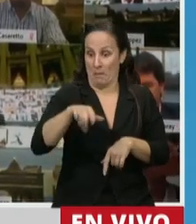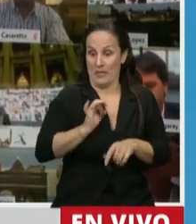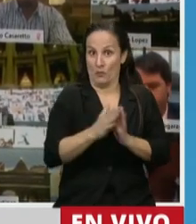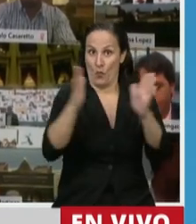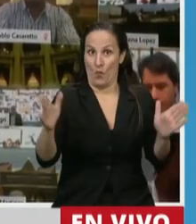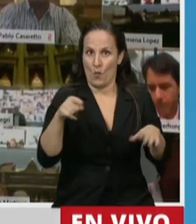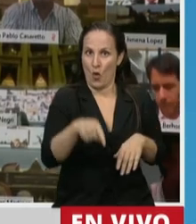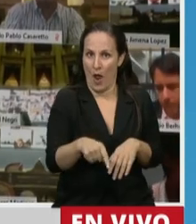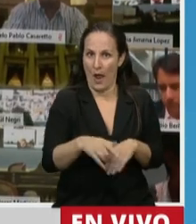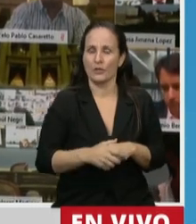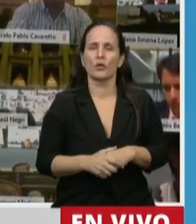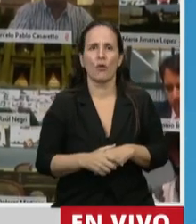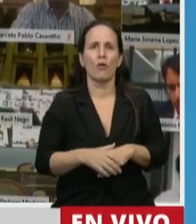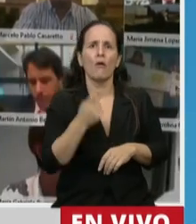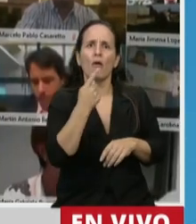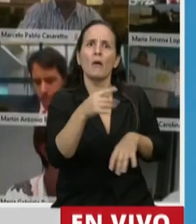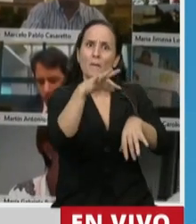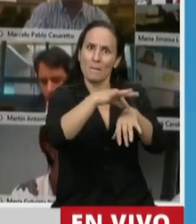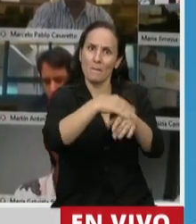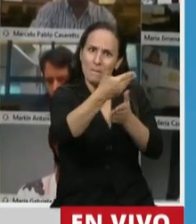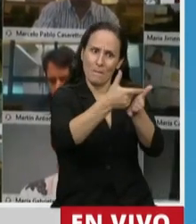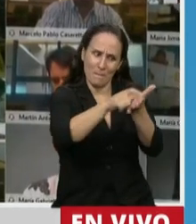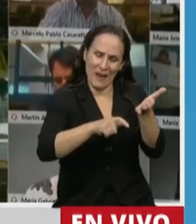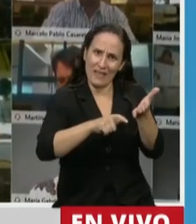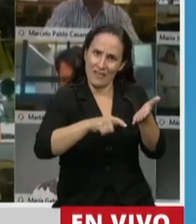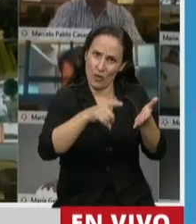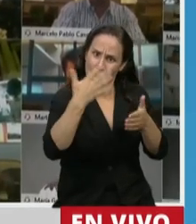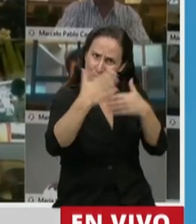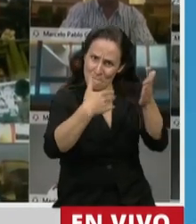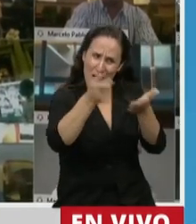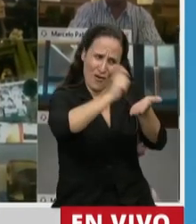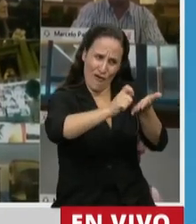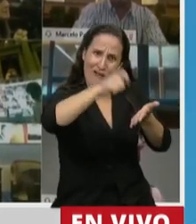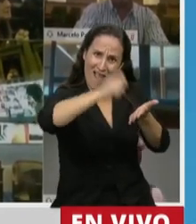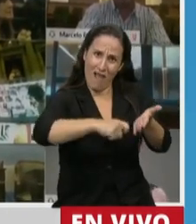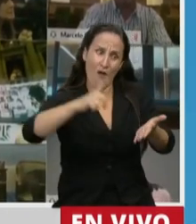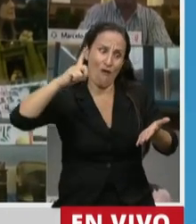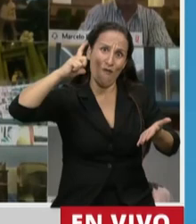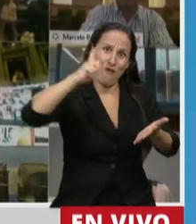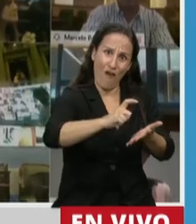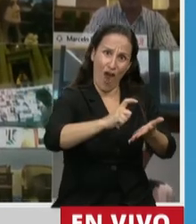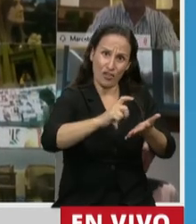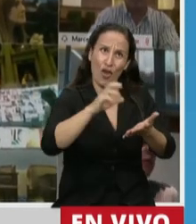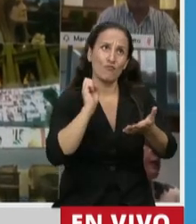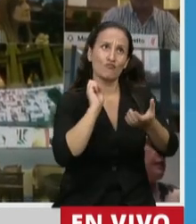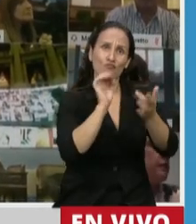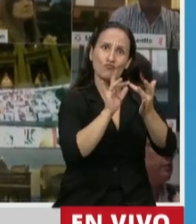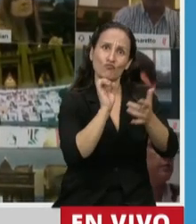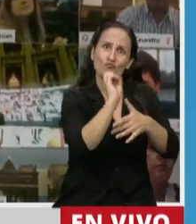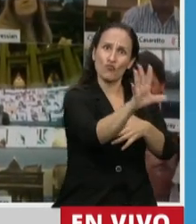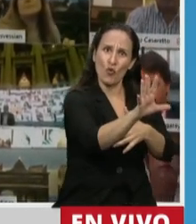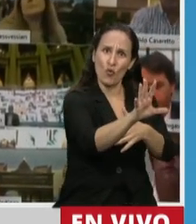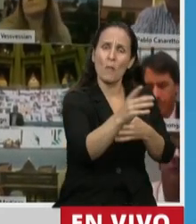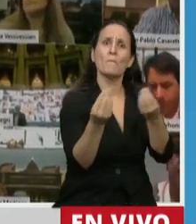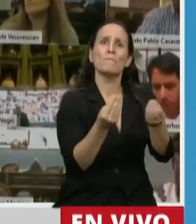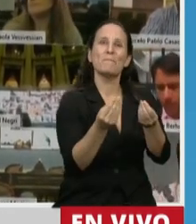año, que permite que la receta de puño y letra sea fotografiada y enviada en sistemas digitales para poder evitar